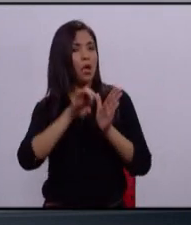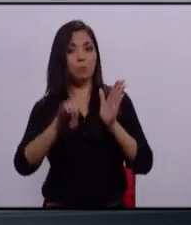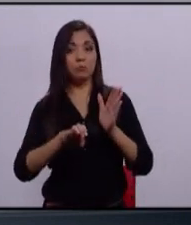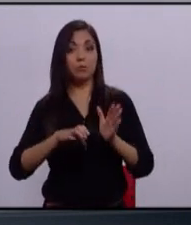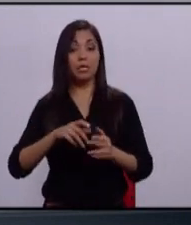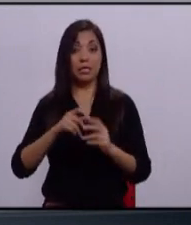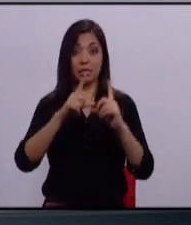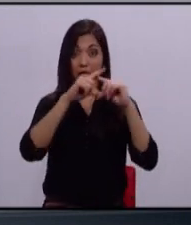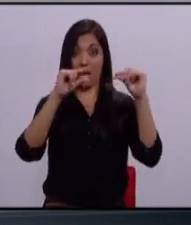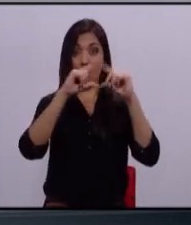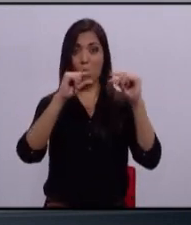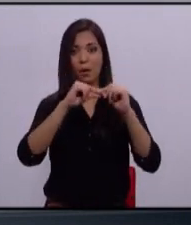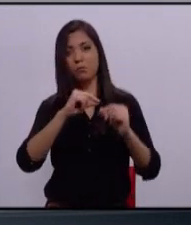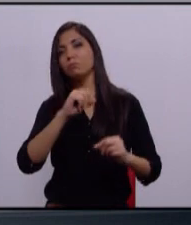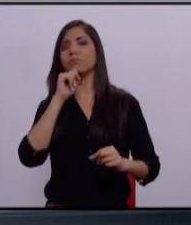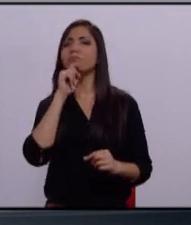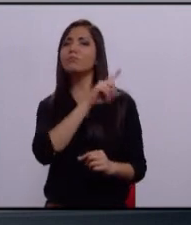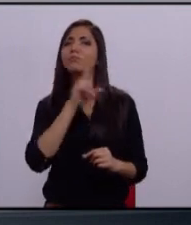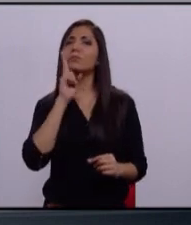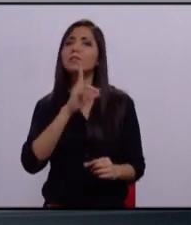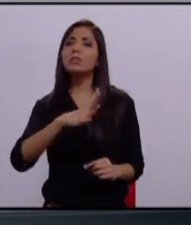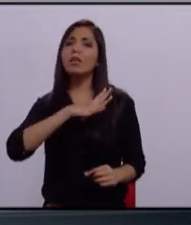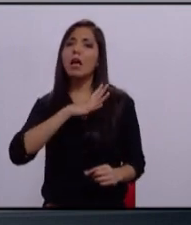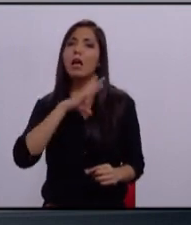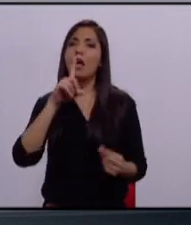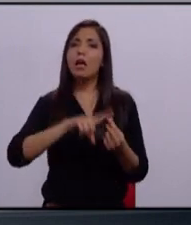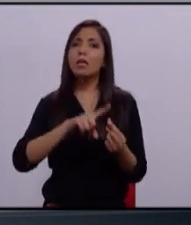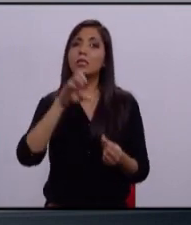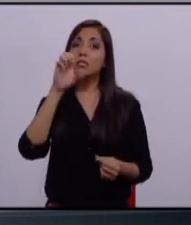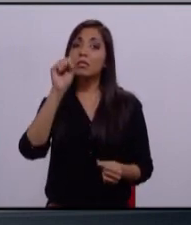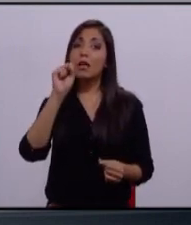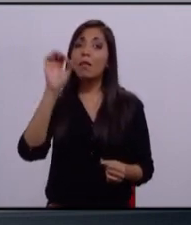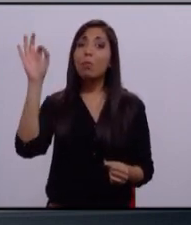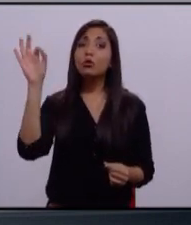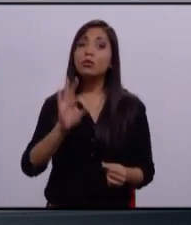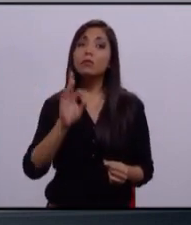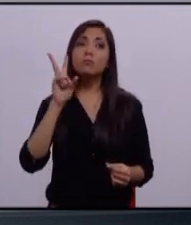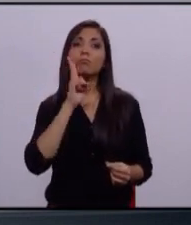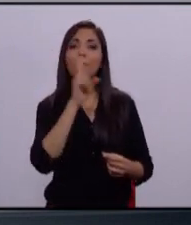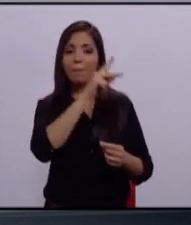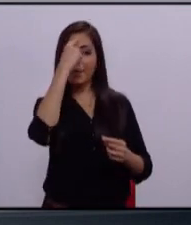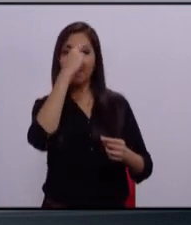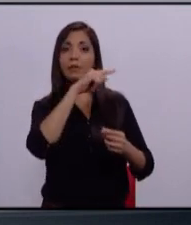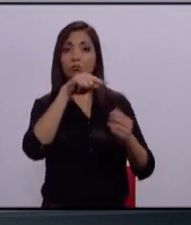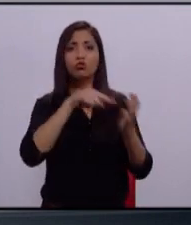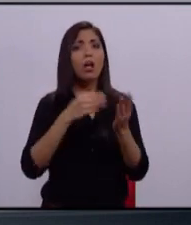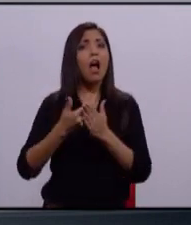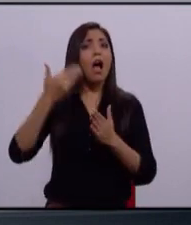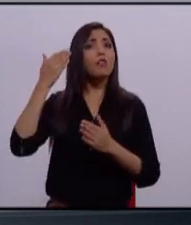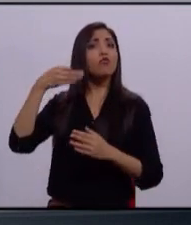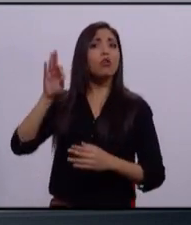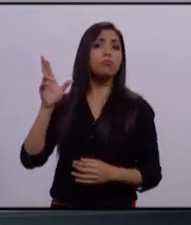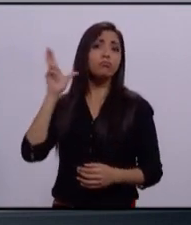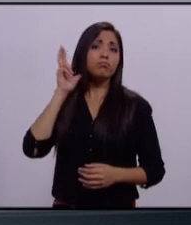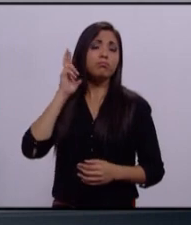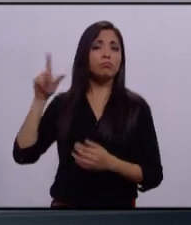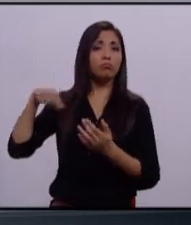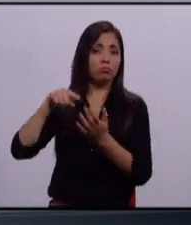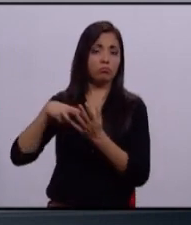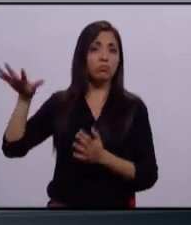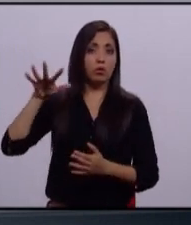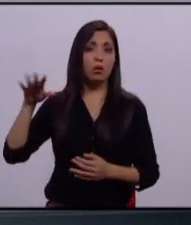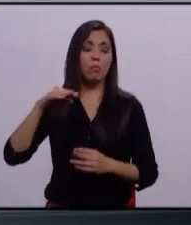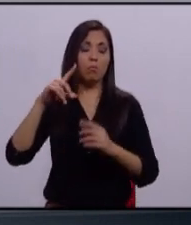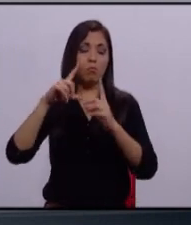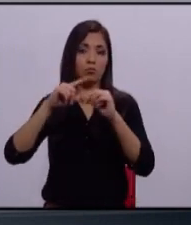Zapopan no se licita el 70% de la obra pública. Salvador Rizo fue regidor en el municipio de Zapopan